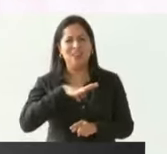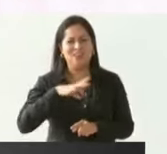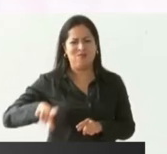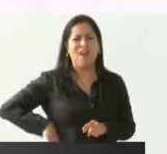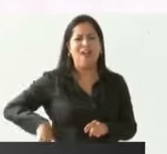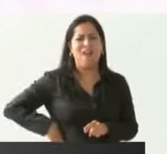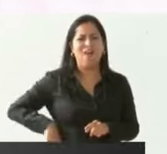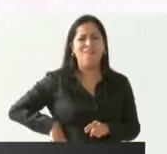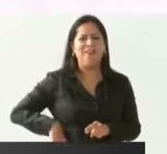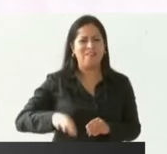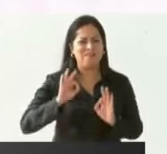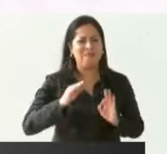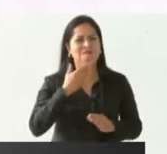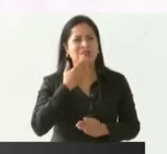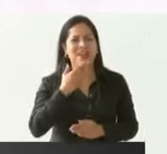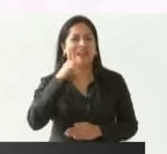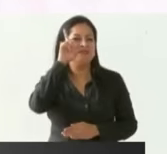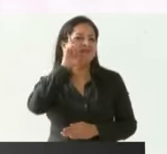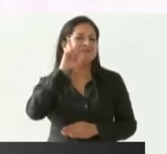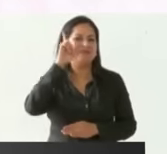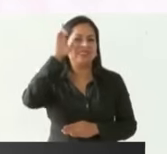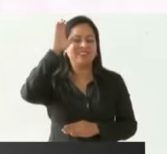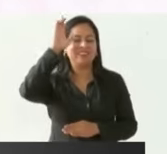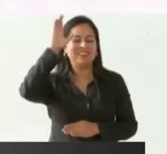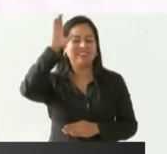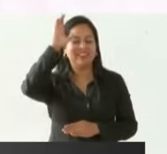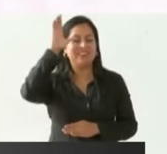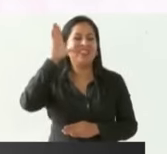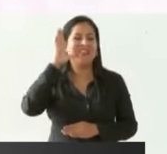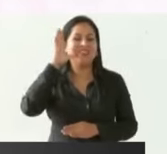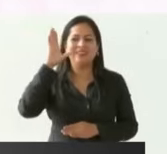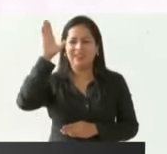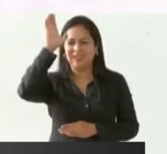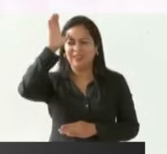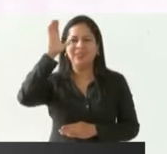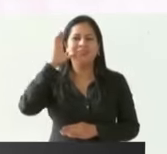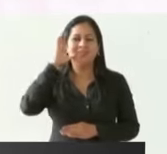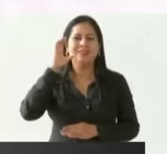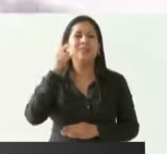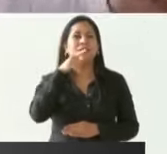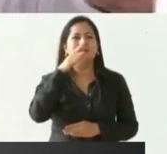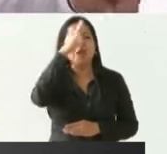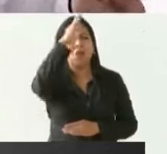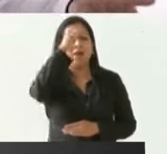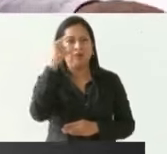quien Guerrero hicimos un acuerdo